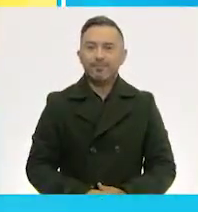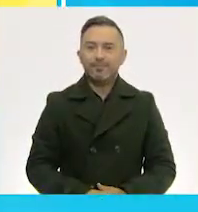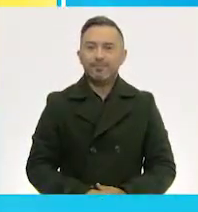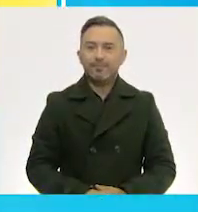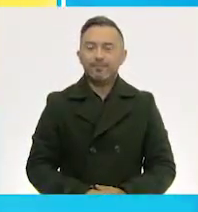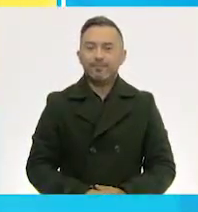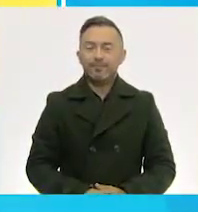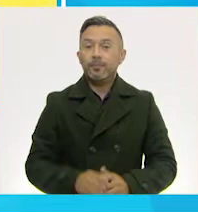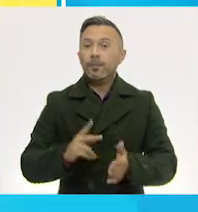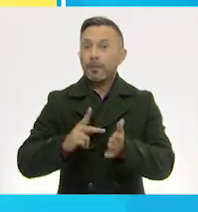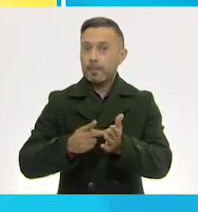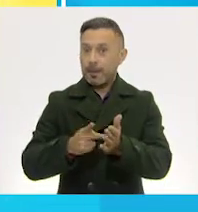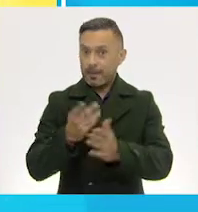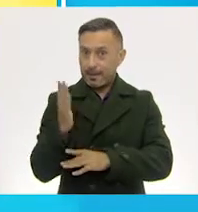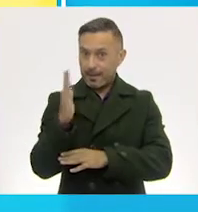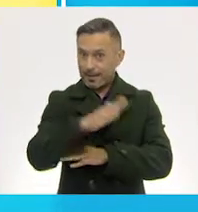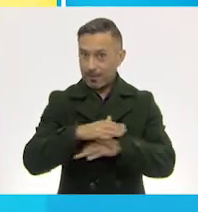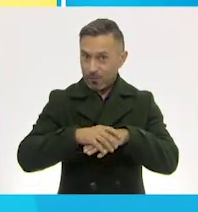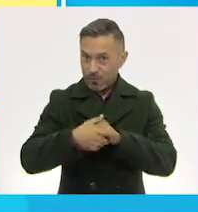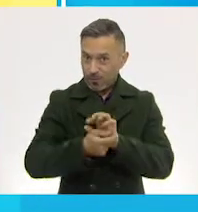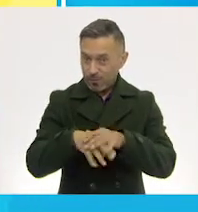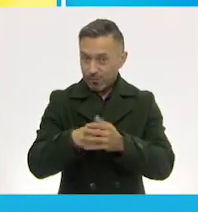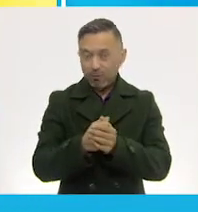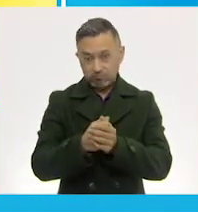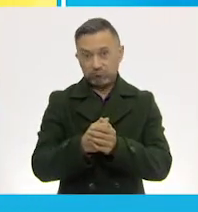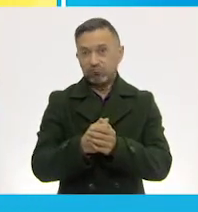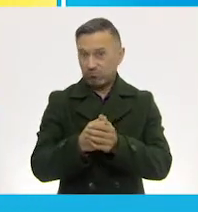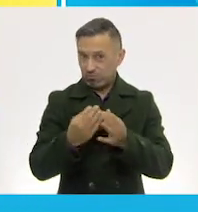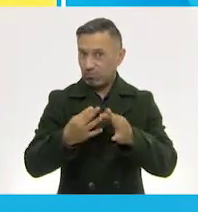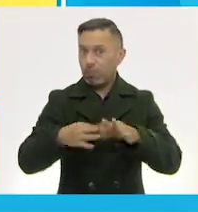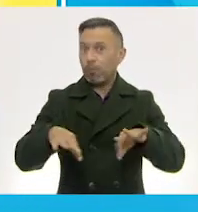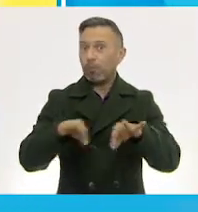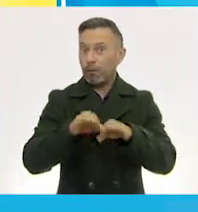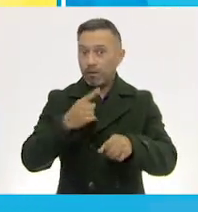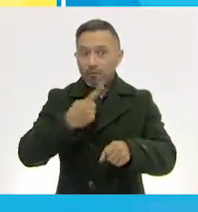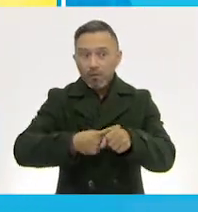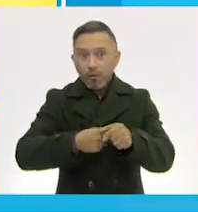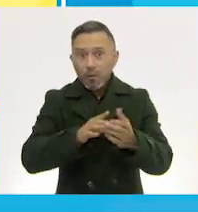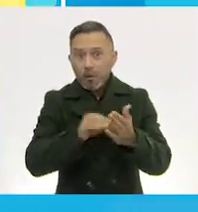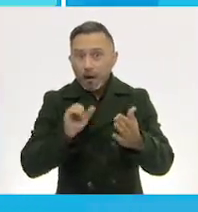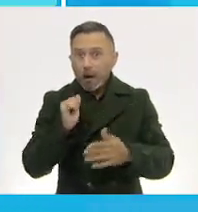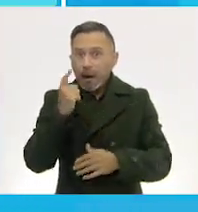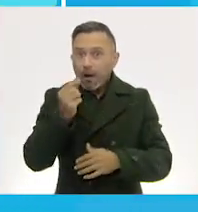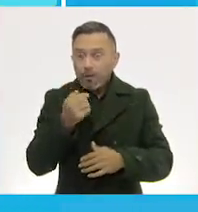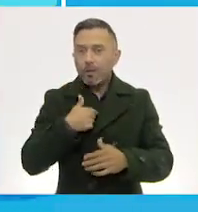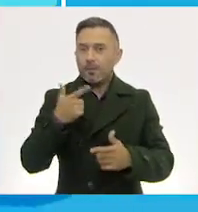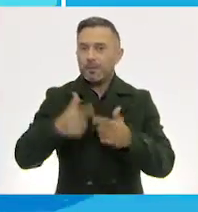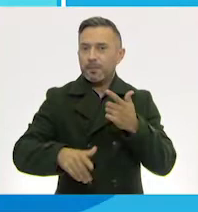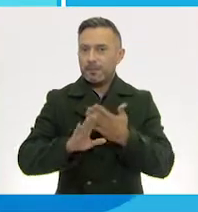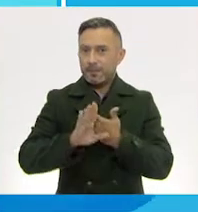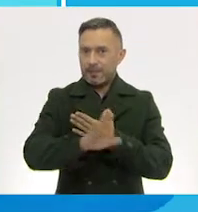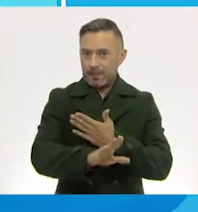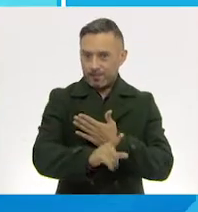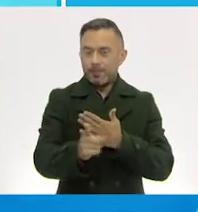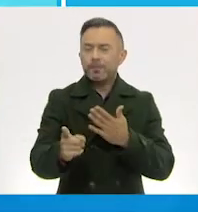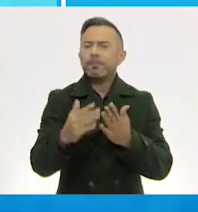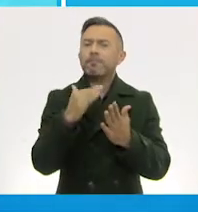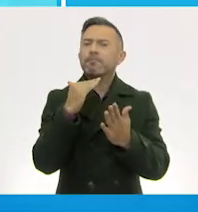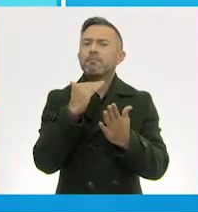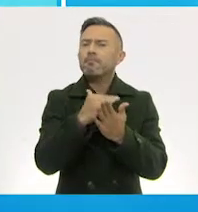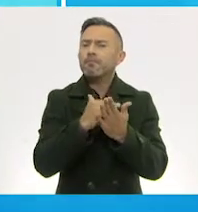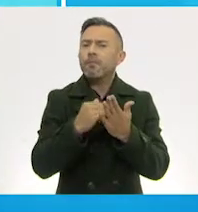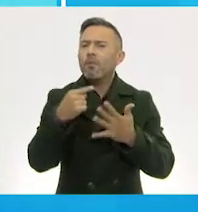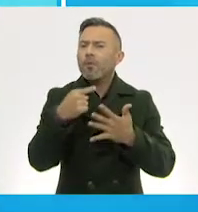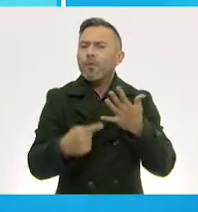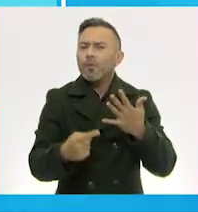Lavarnos las manos varias veces al día es importante para prevenir cualquier enfermedad. Sigue estos pasos para